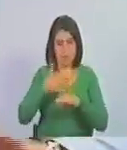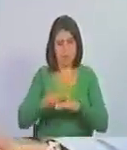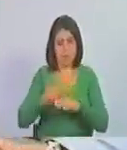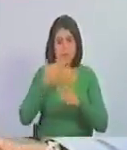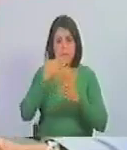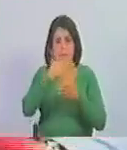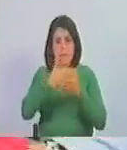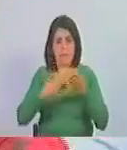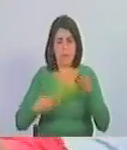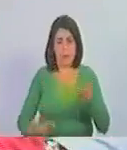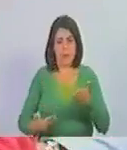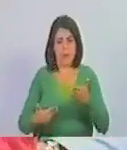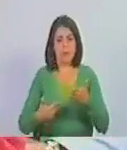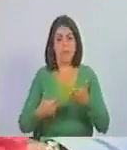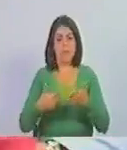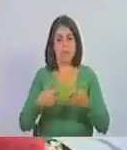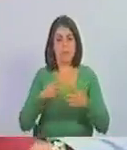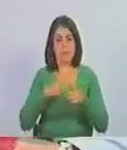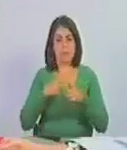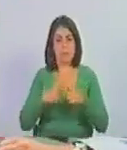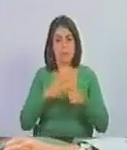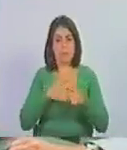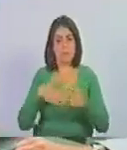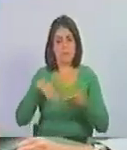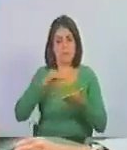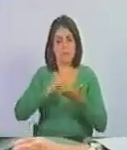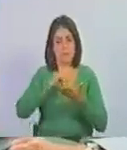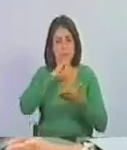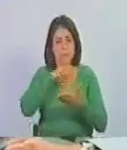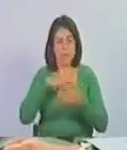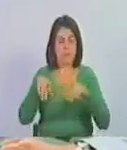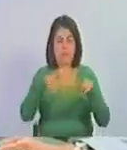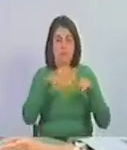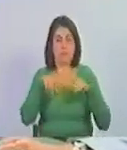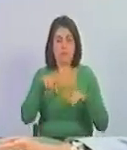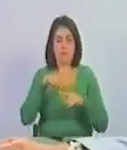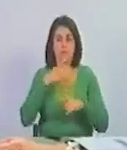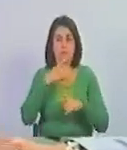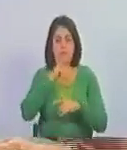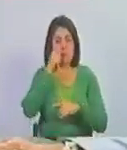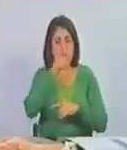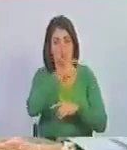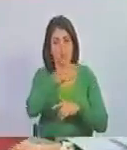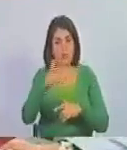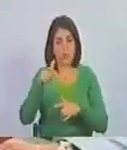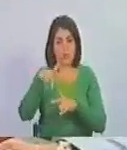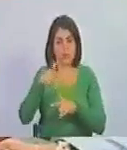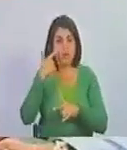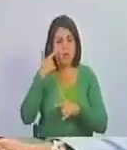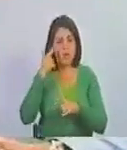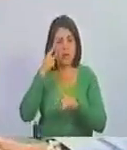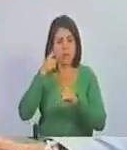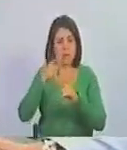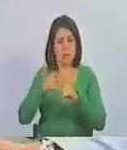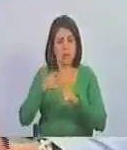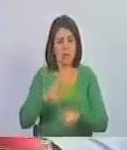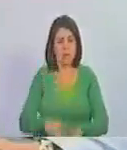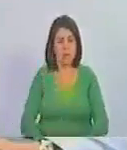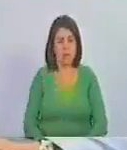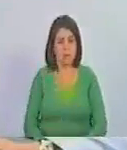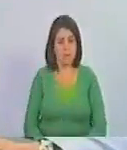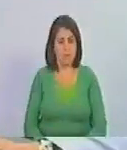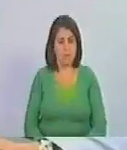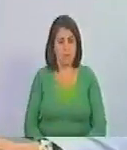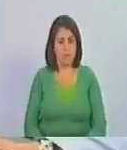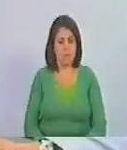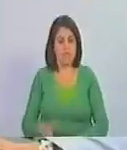propuesta de búsqueda de ese hilo histórico popular. Aquí hay testigo, y